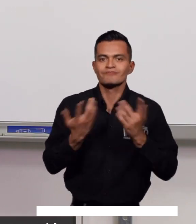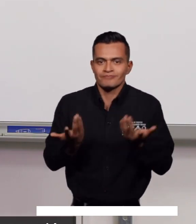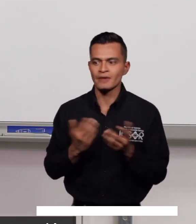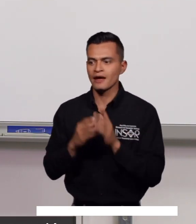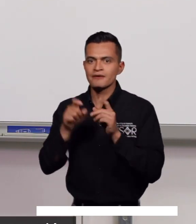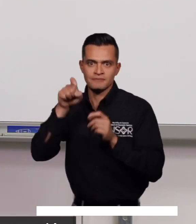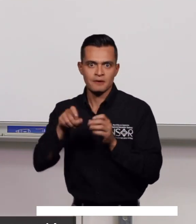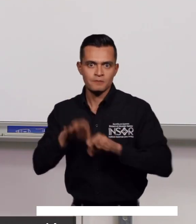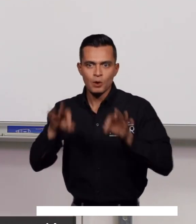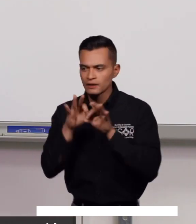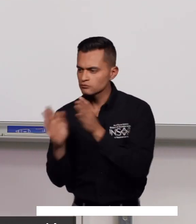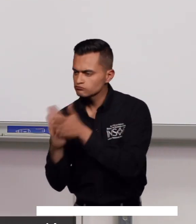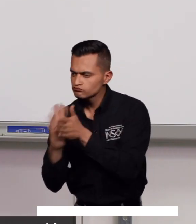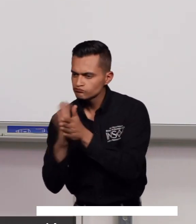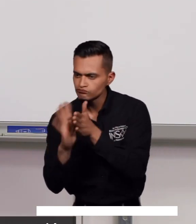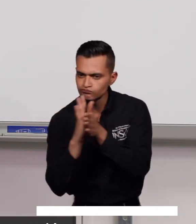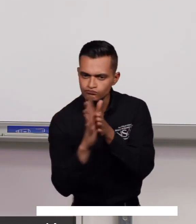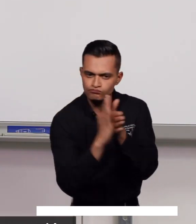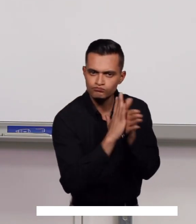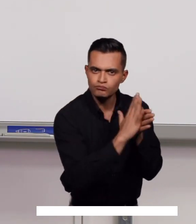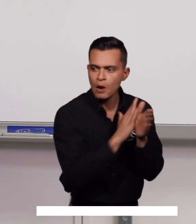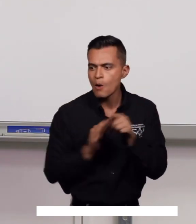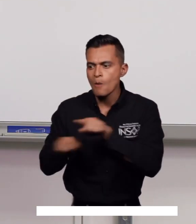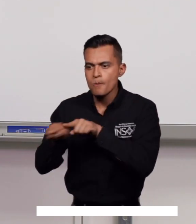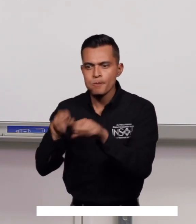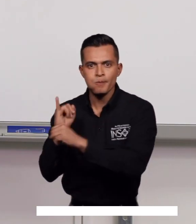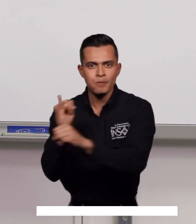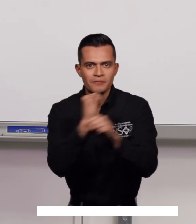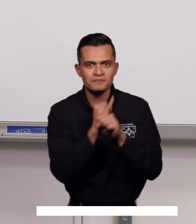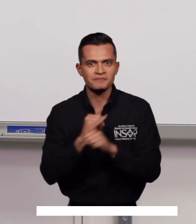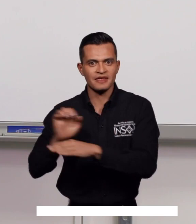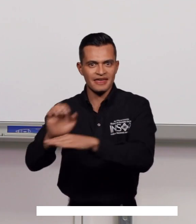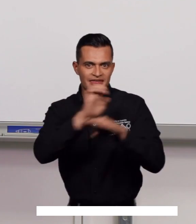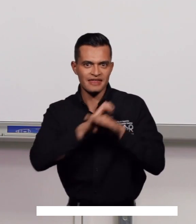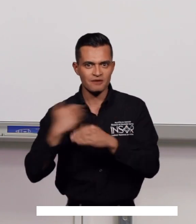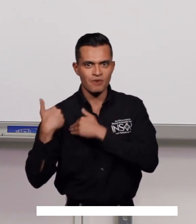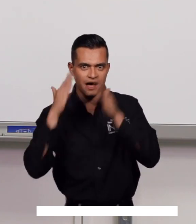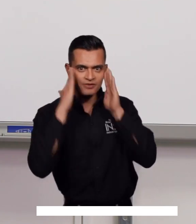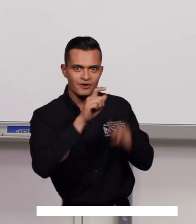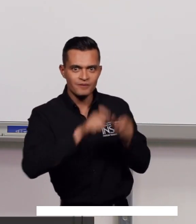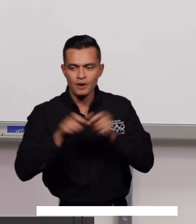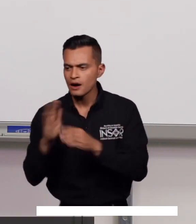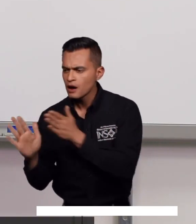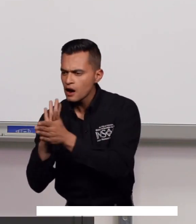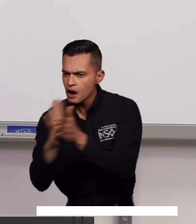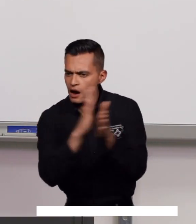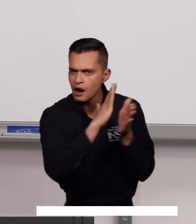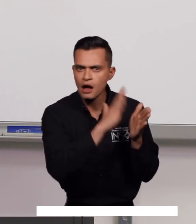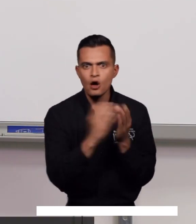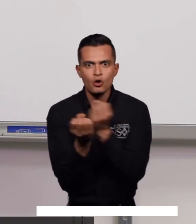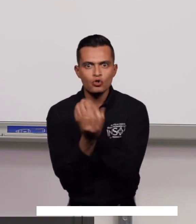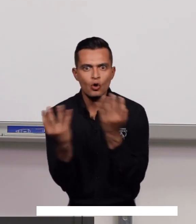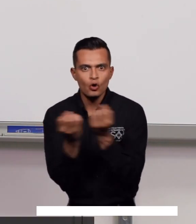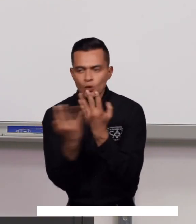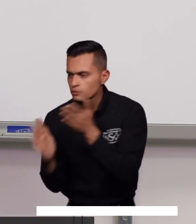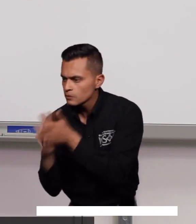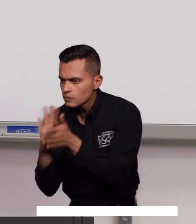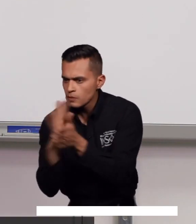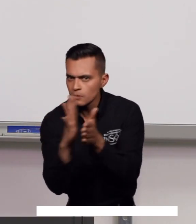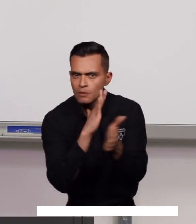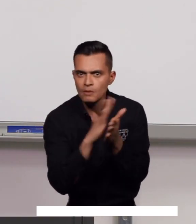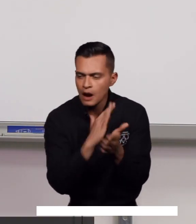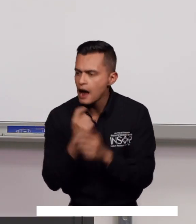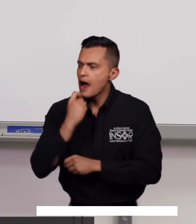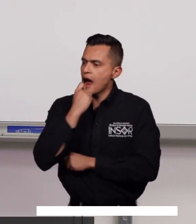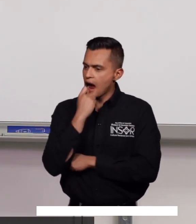es poder consolidar información cuantitativa proveniente de las instituciones garantes de derechos, con la cual podemos hacer análisis